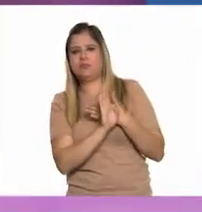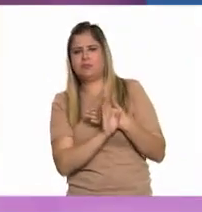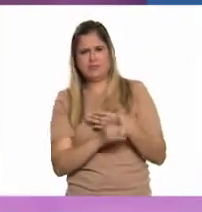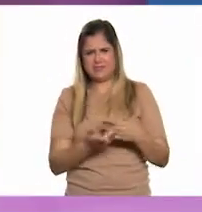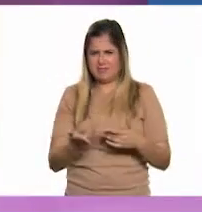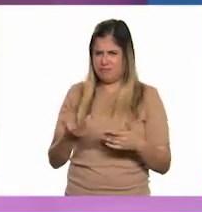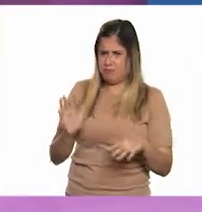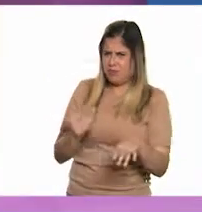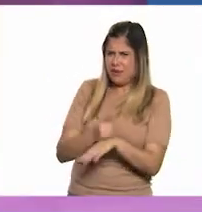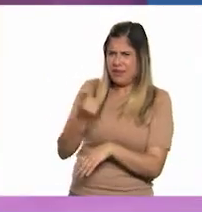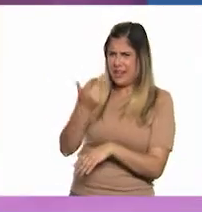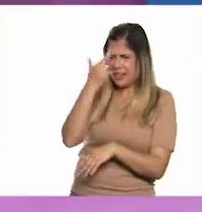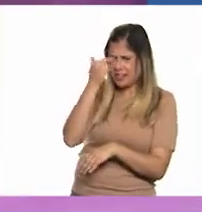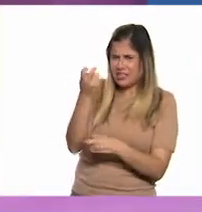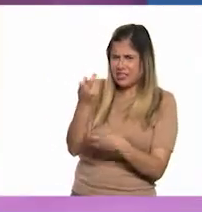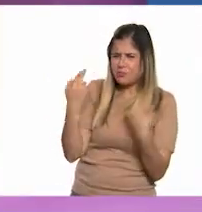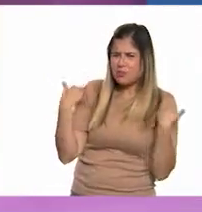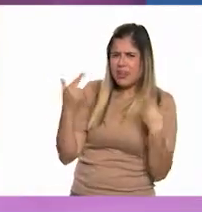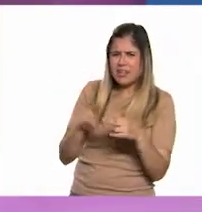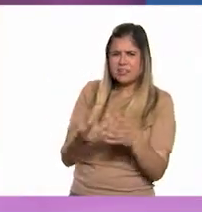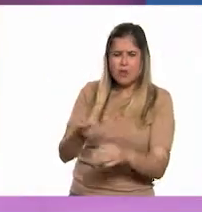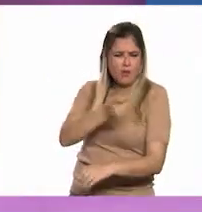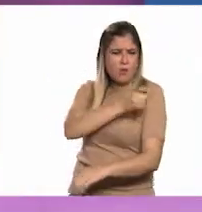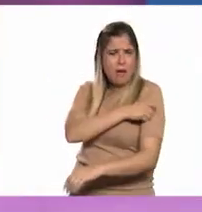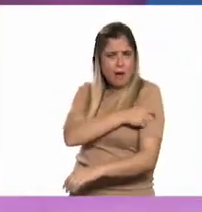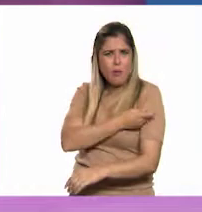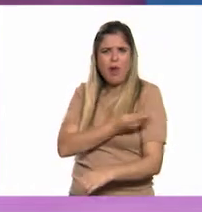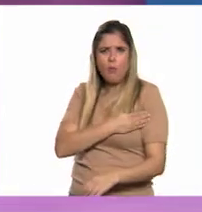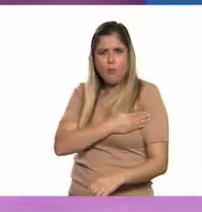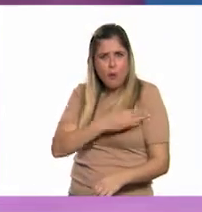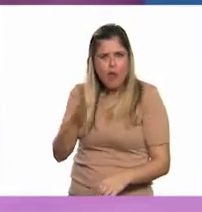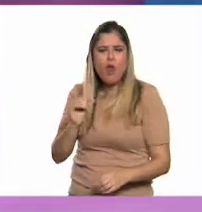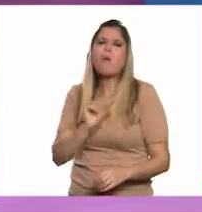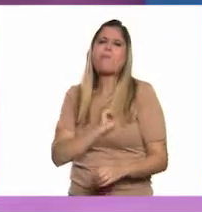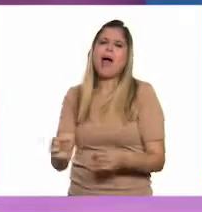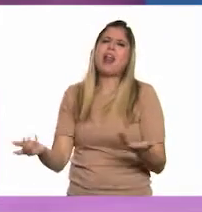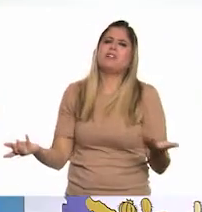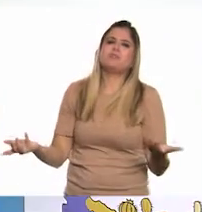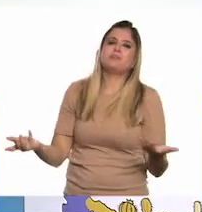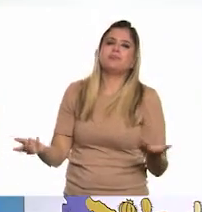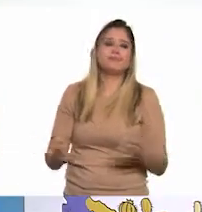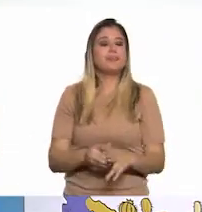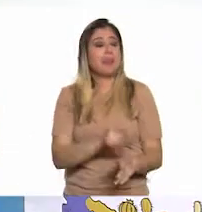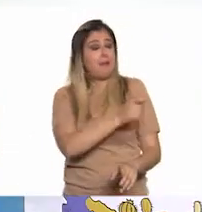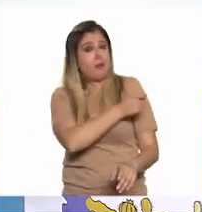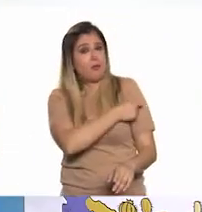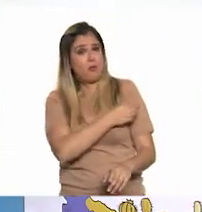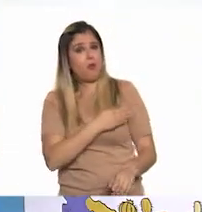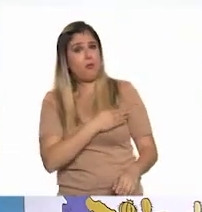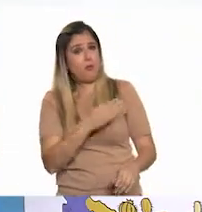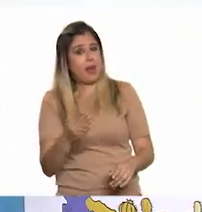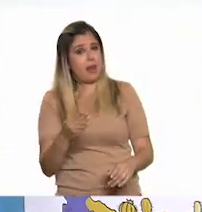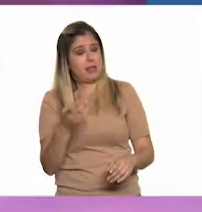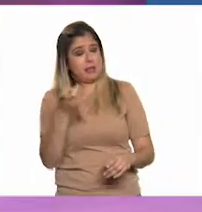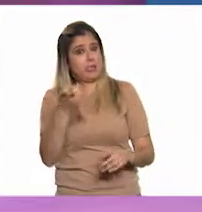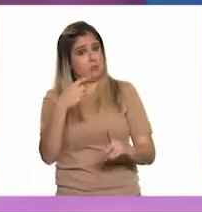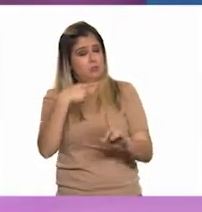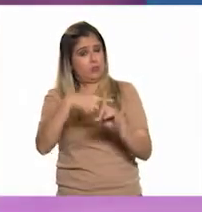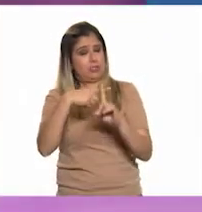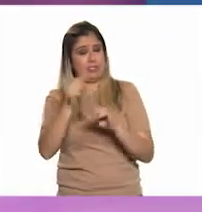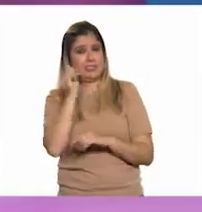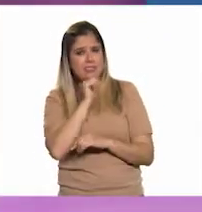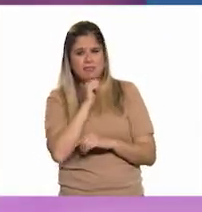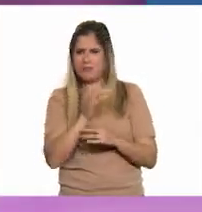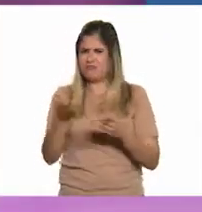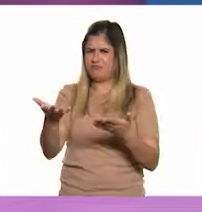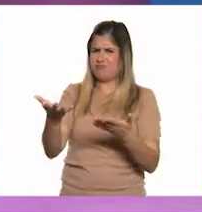¿por qué pasa eso, profe? ¿Las vacunas son buenas o son malas? Son buenas, Tom. Ahí no hay discusión, ¿eh? Pero,